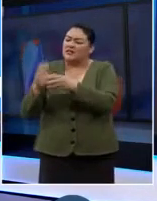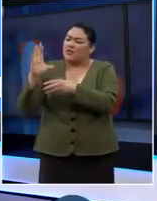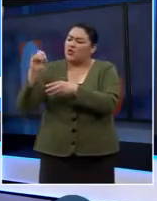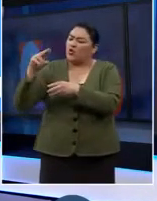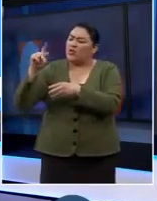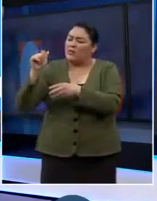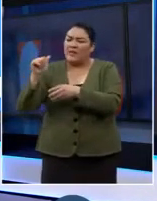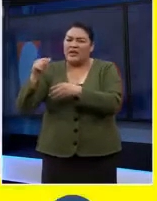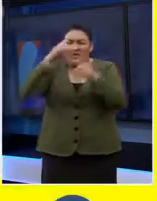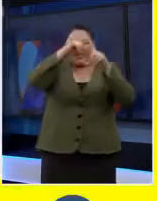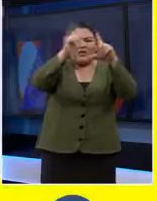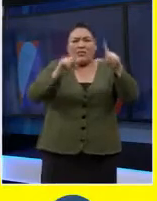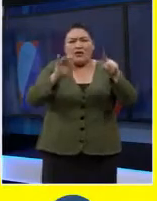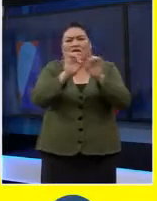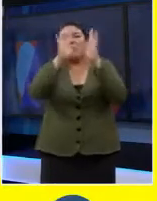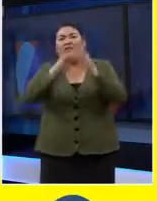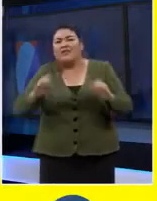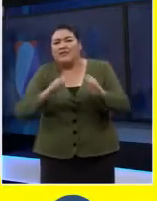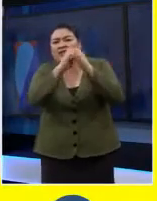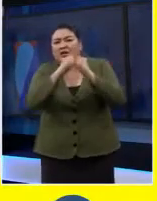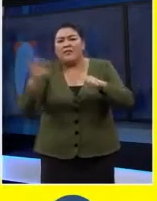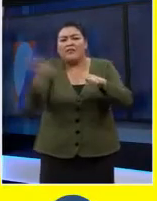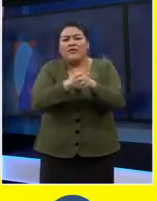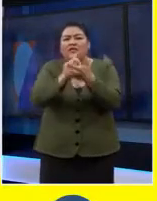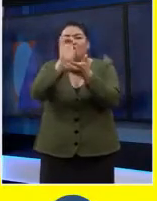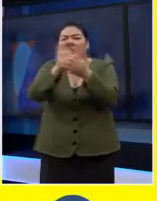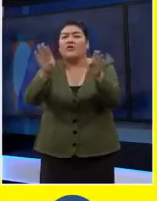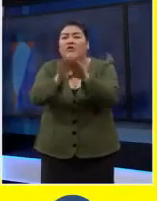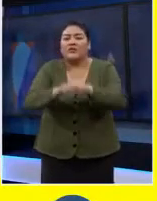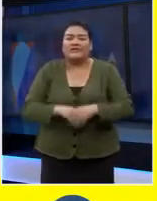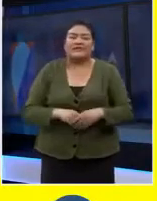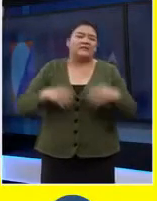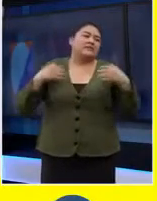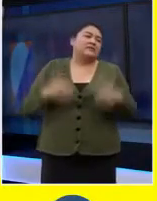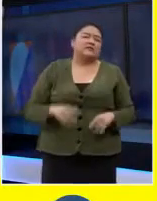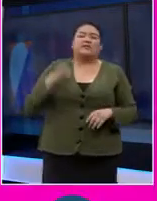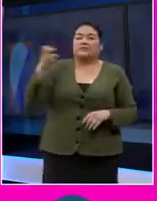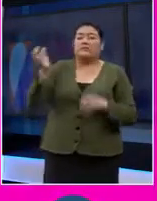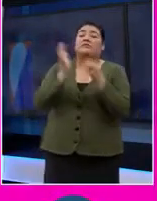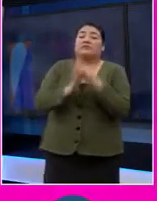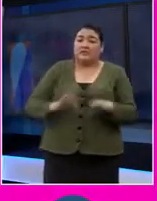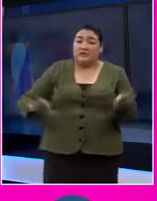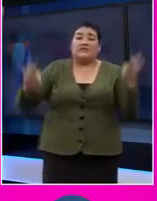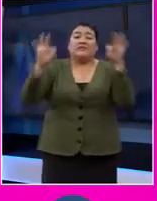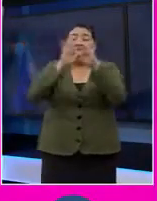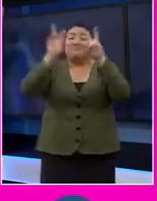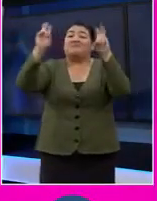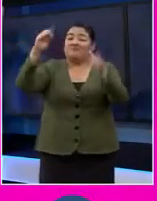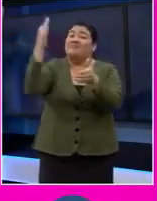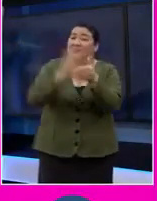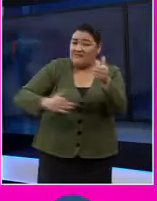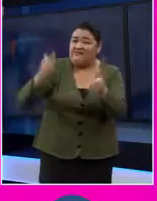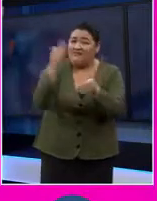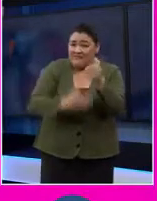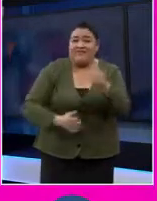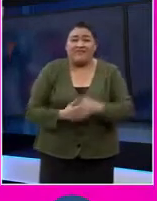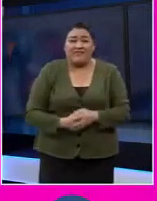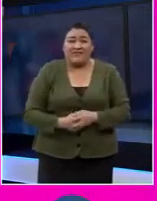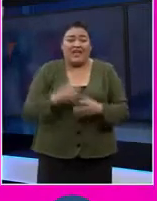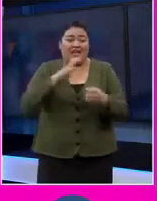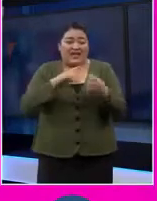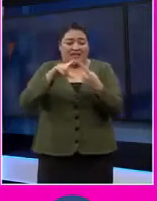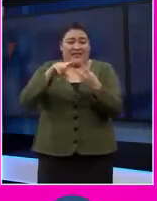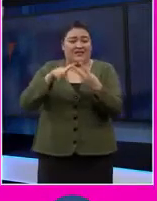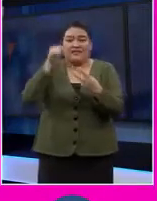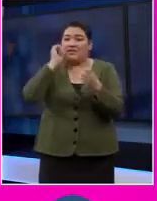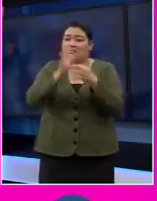digamos, a nivel nacional, la emergencia del sismo y las personas con discapacidad? Bueno, este es un tema indispensable para tratar. Son tres tiempos